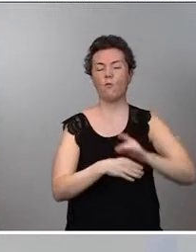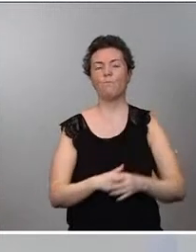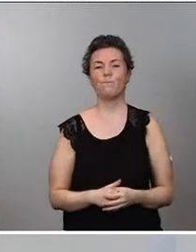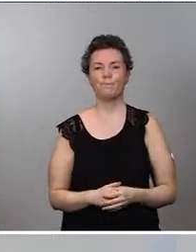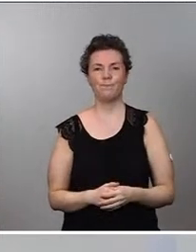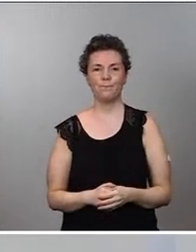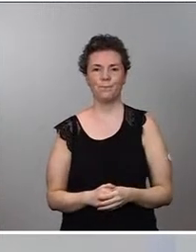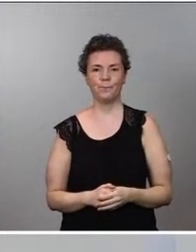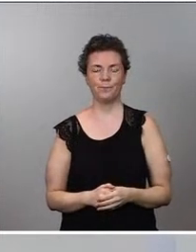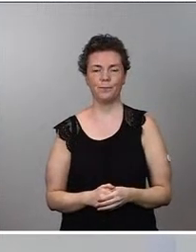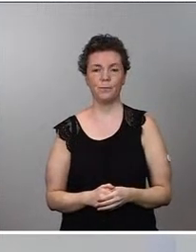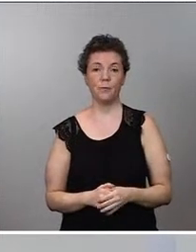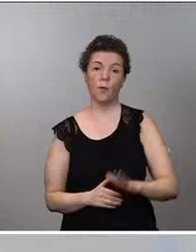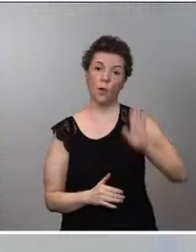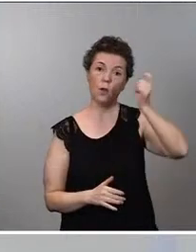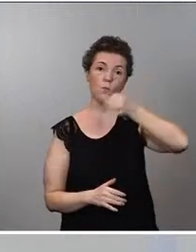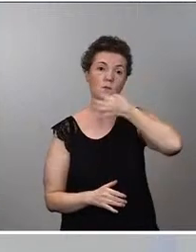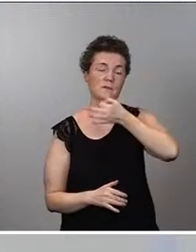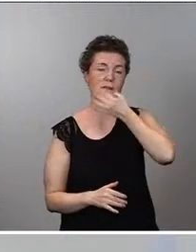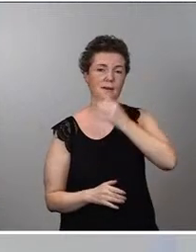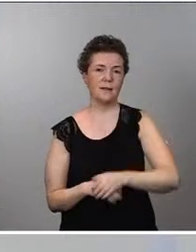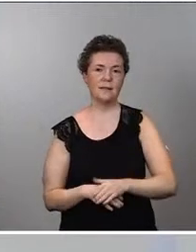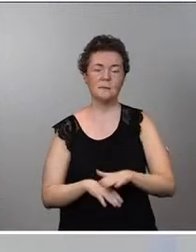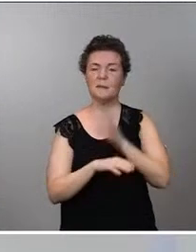Sí, hola, buenas tardes, ministra.